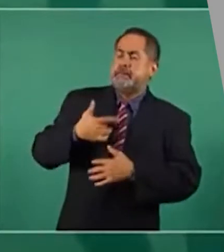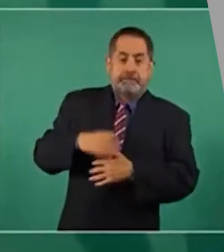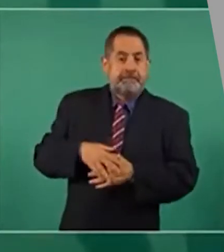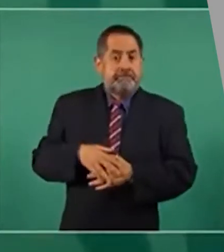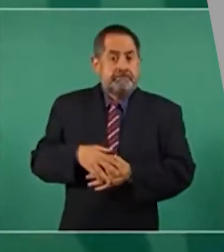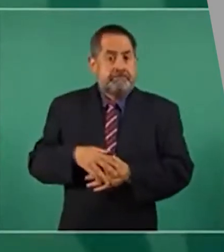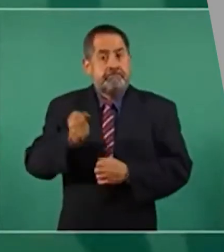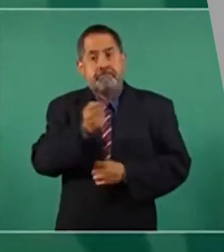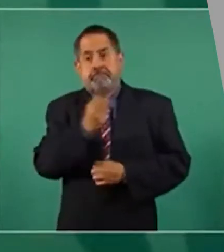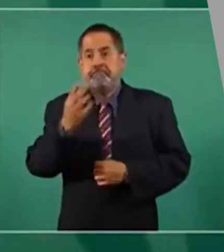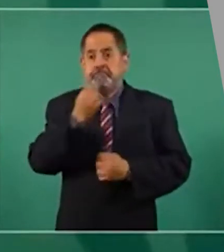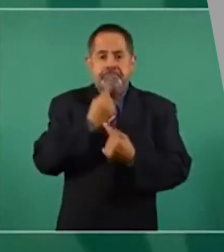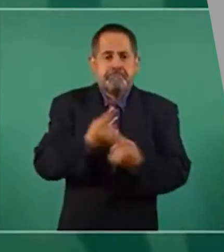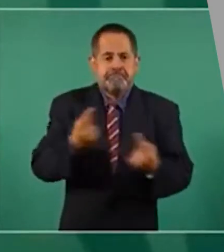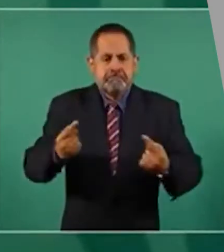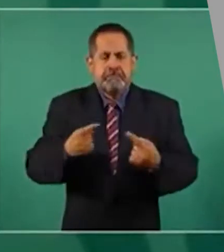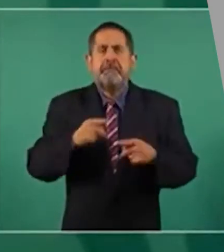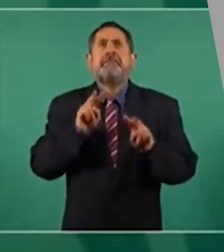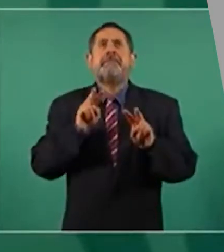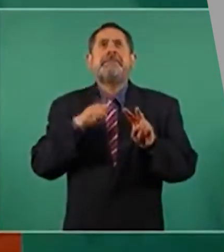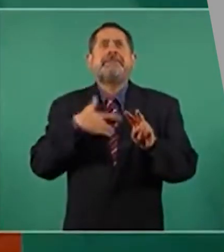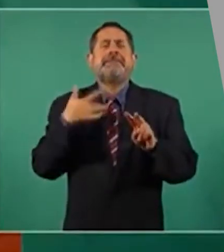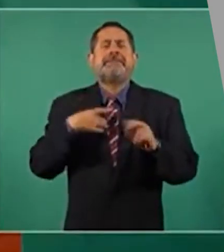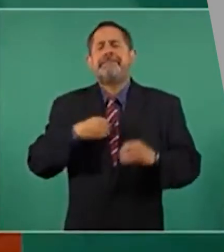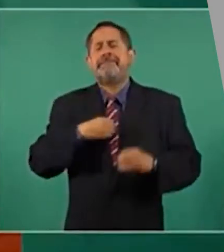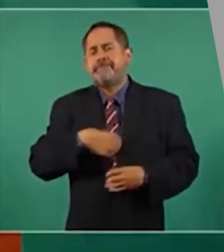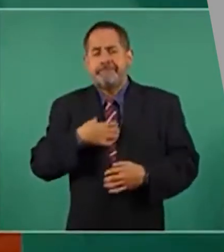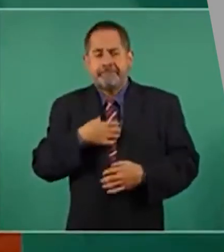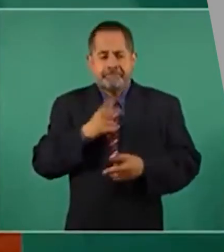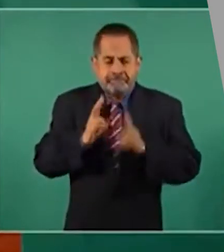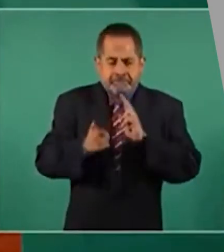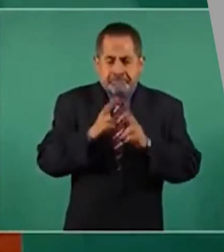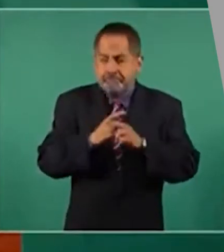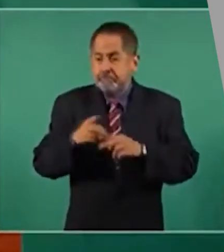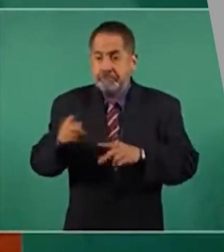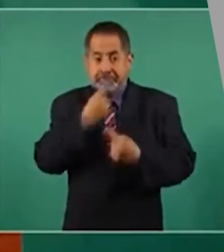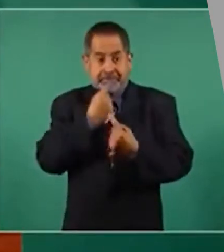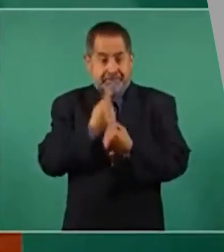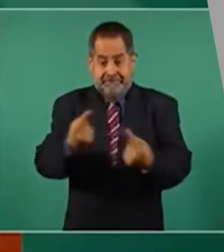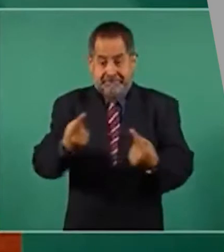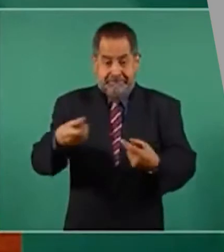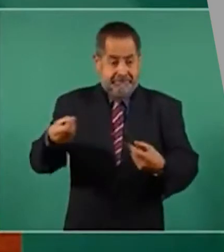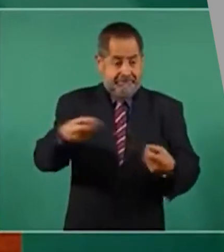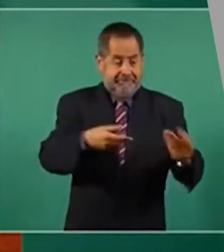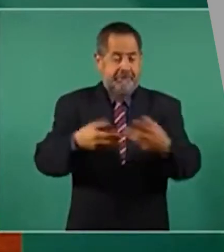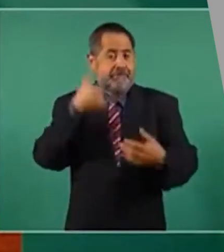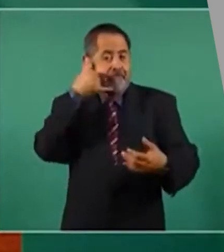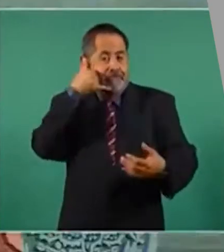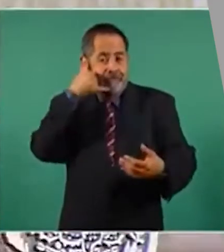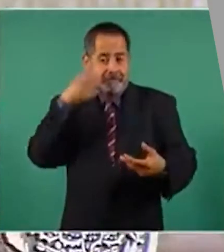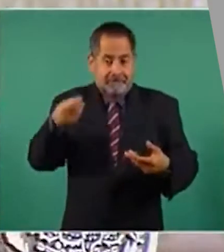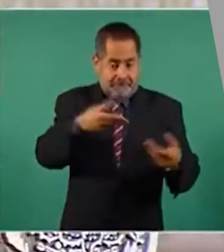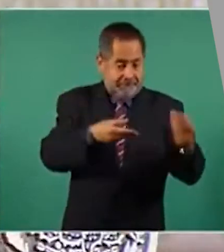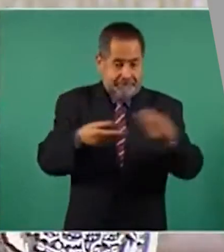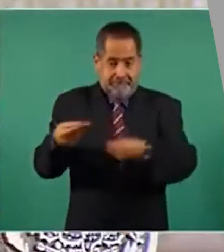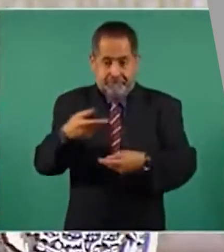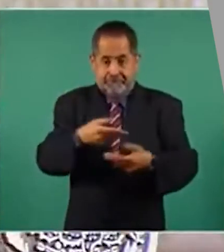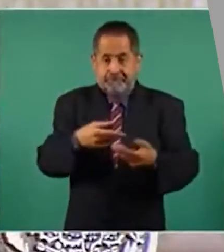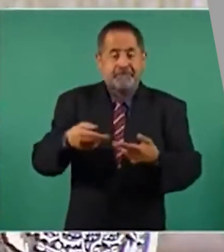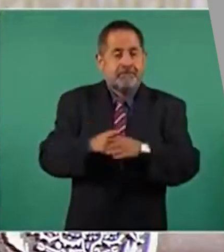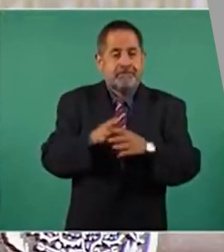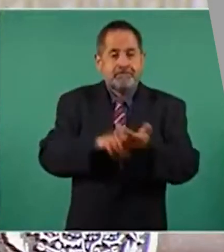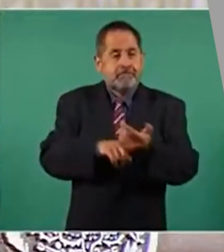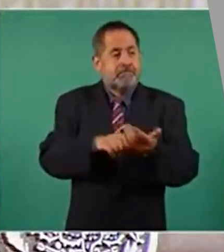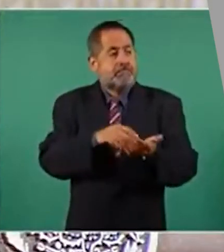emocionados de expresar sus sentimientos, ya se intercambiaron teléfonos, bueno, ya están muy emocionados y sí tenemos que